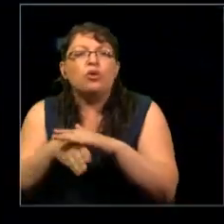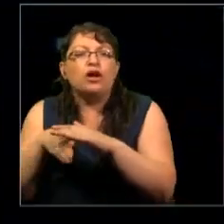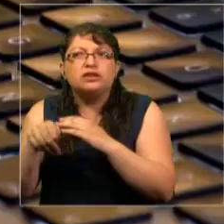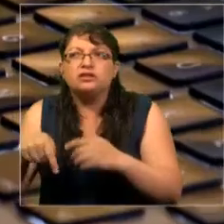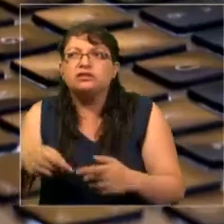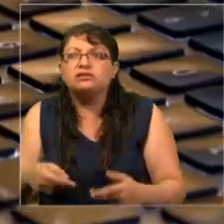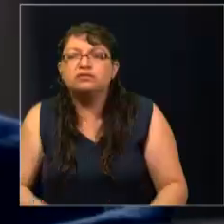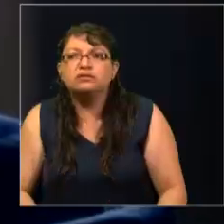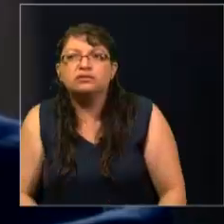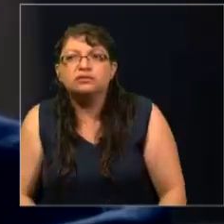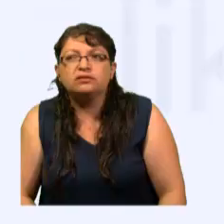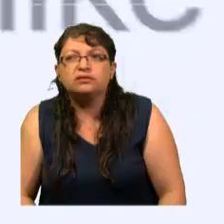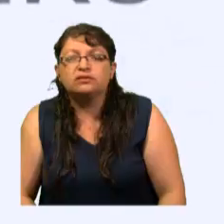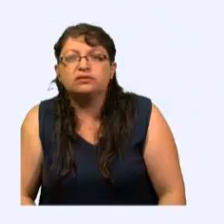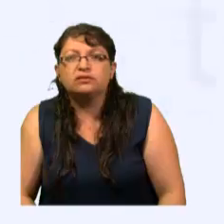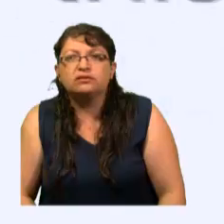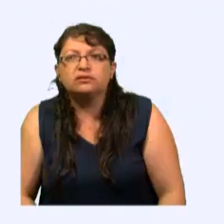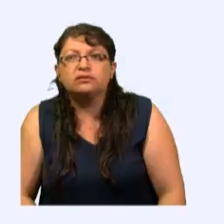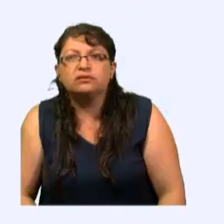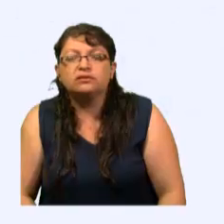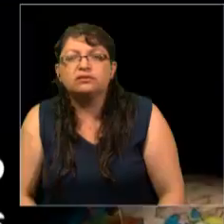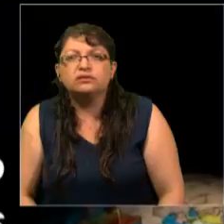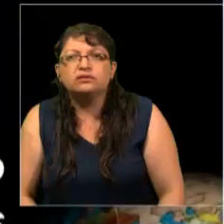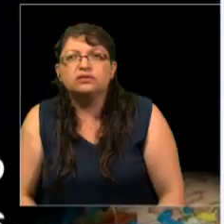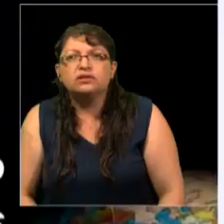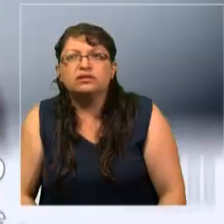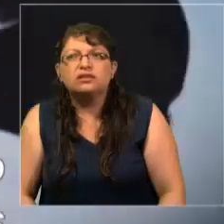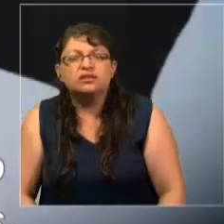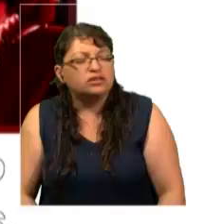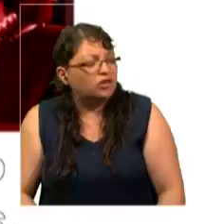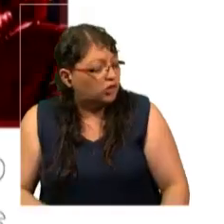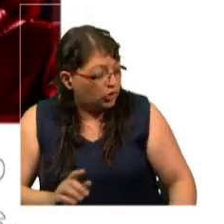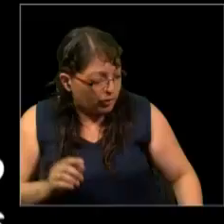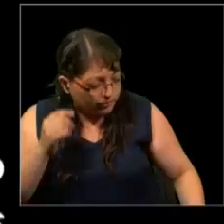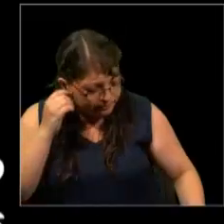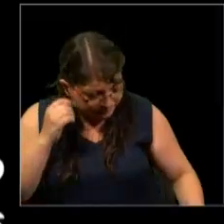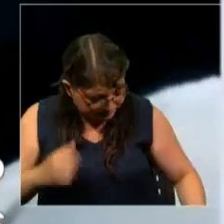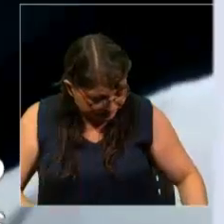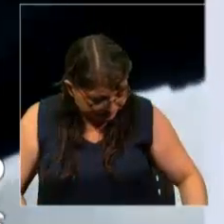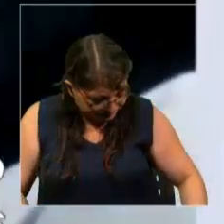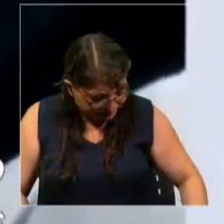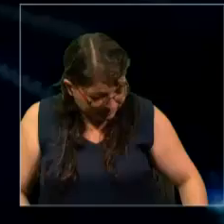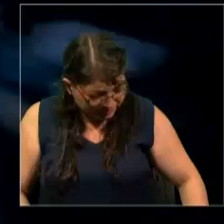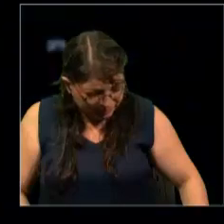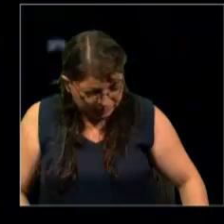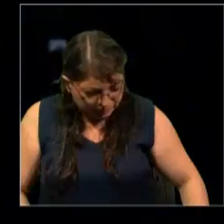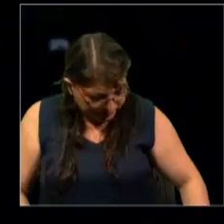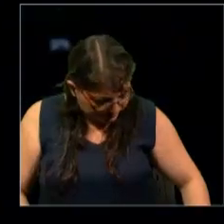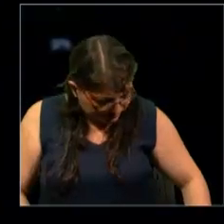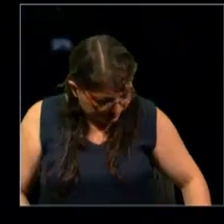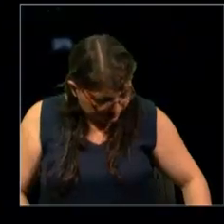We targeted those whose minds we thought we could change until they saw the world the way we wanted them to.